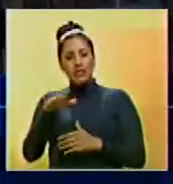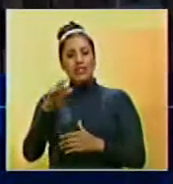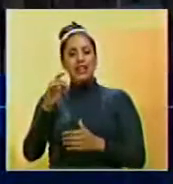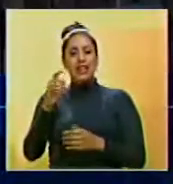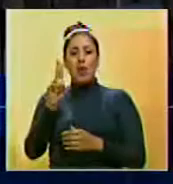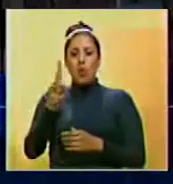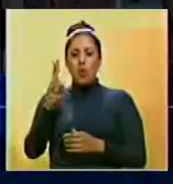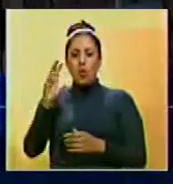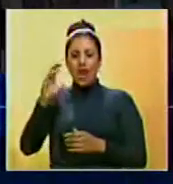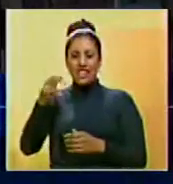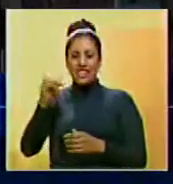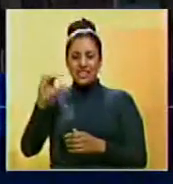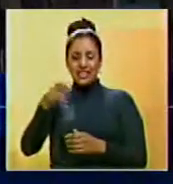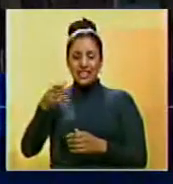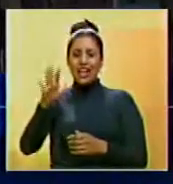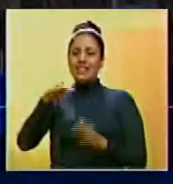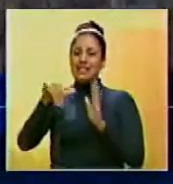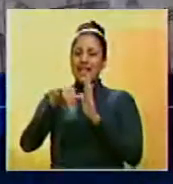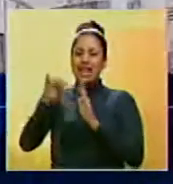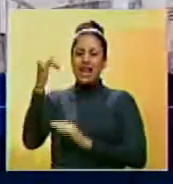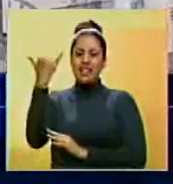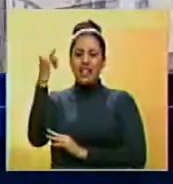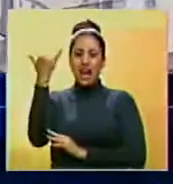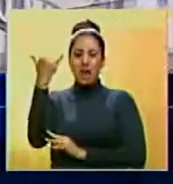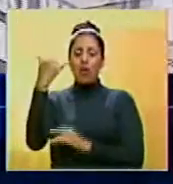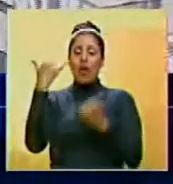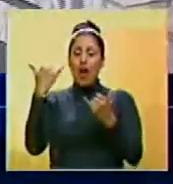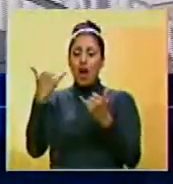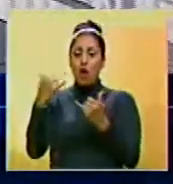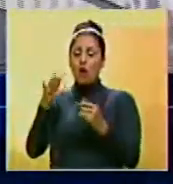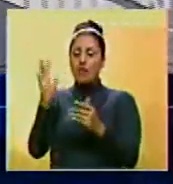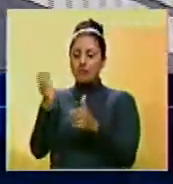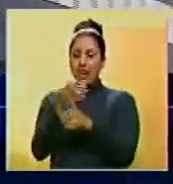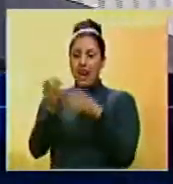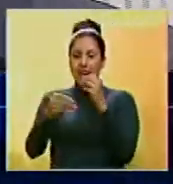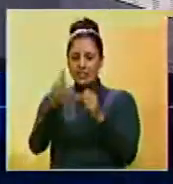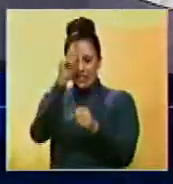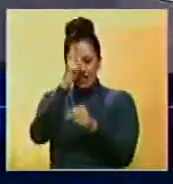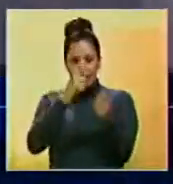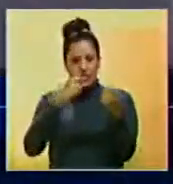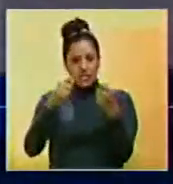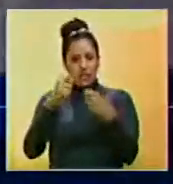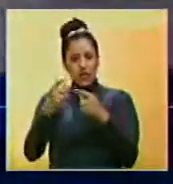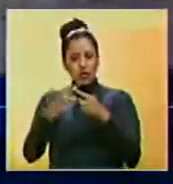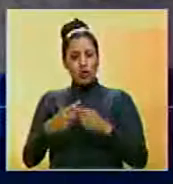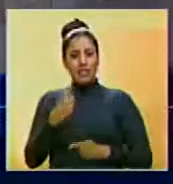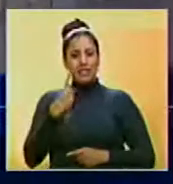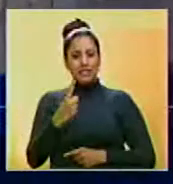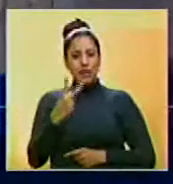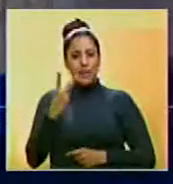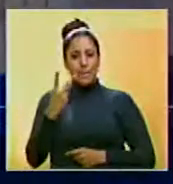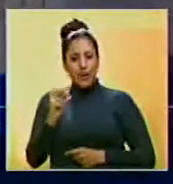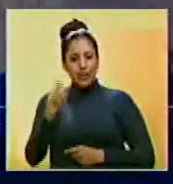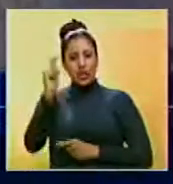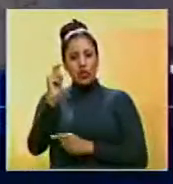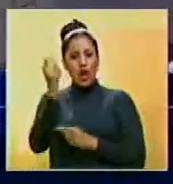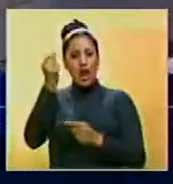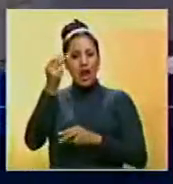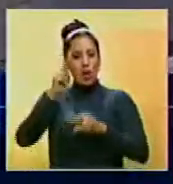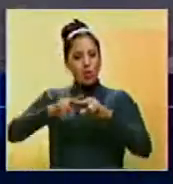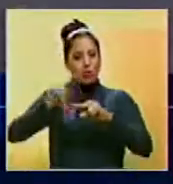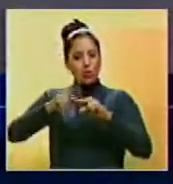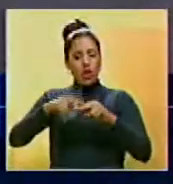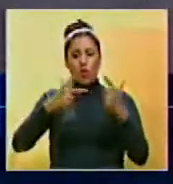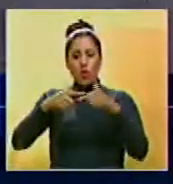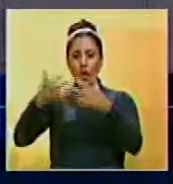de Urachiche del estado de Yaracuy, donde descubrió que se realizaban tres operaciones de venta por un total de 120 toneladas de caraotas